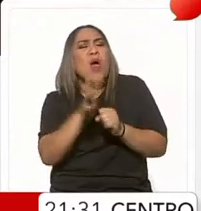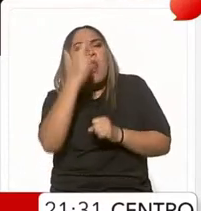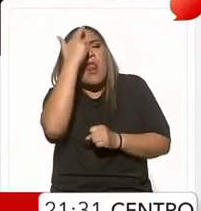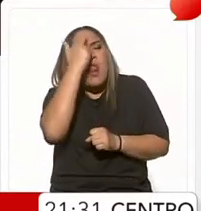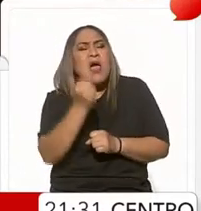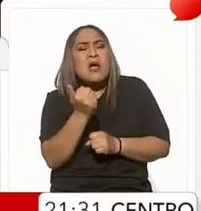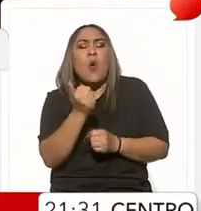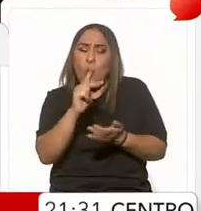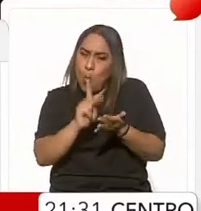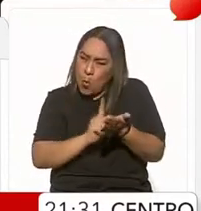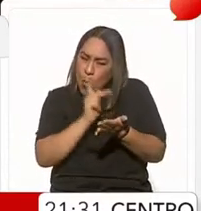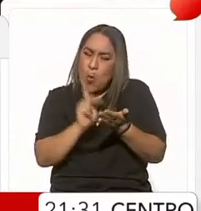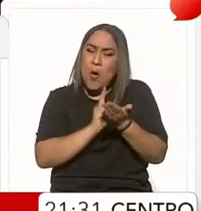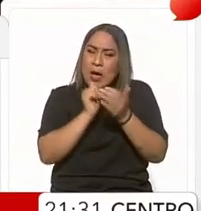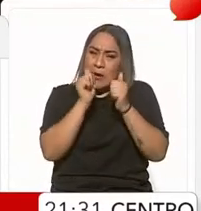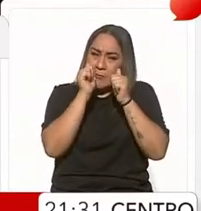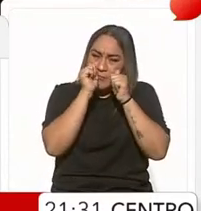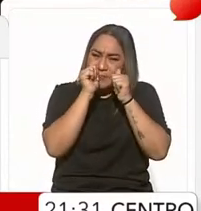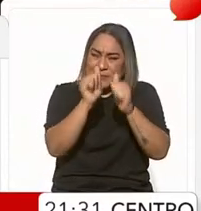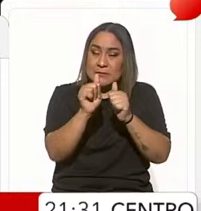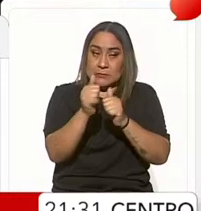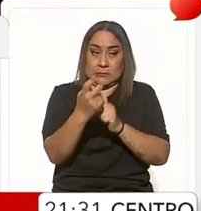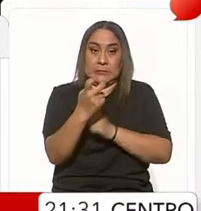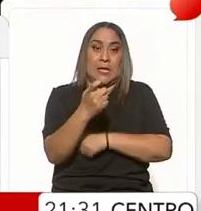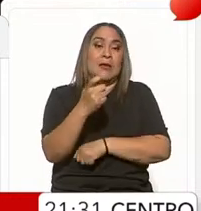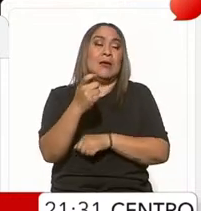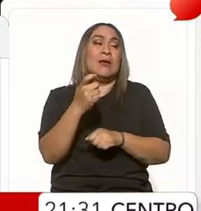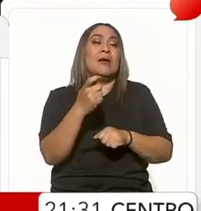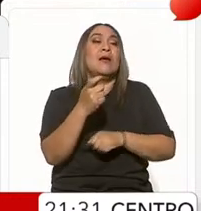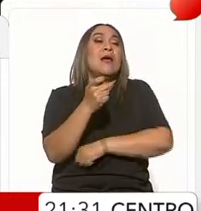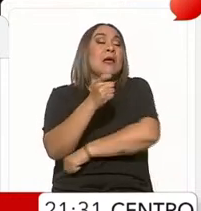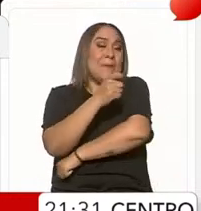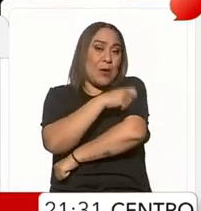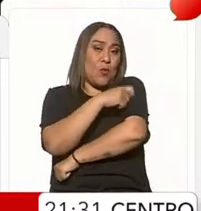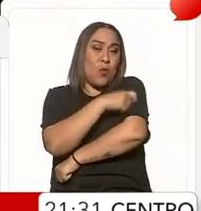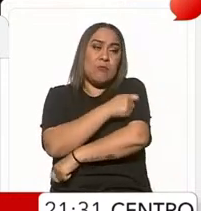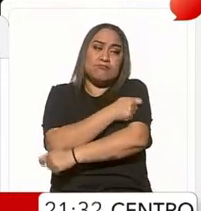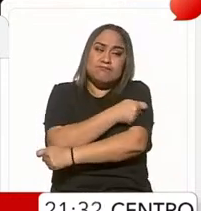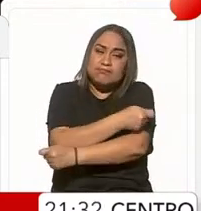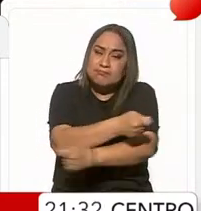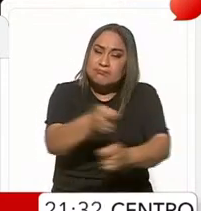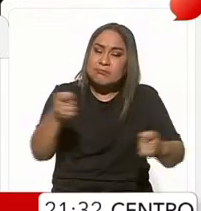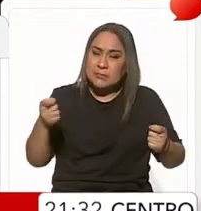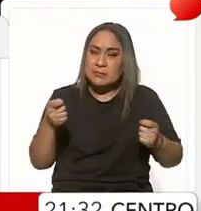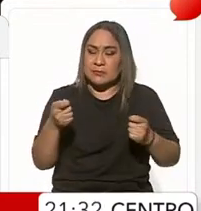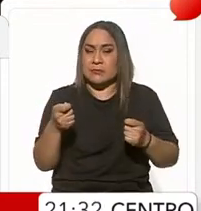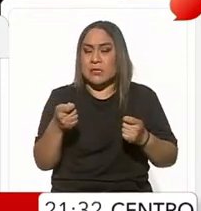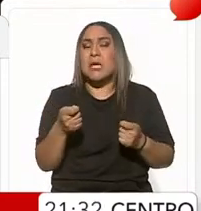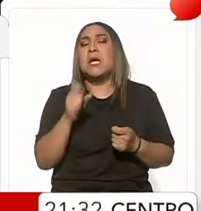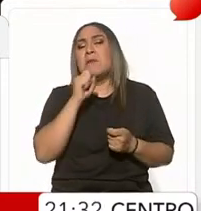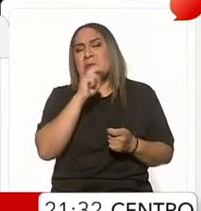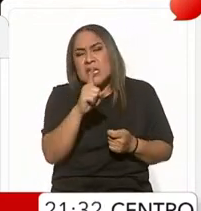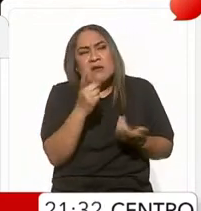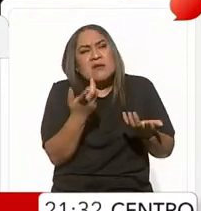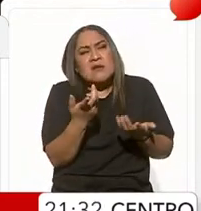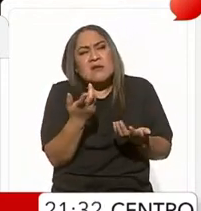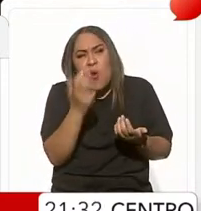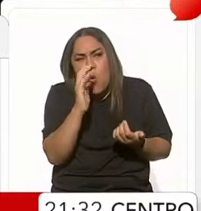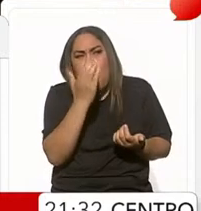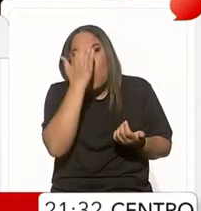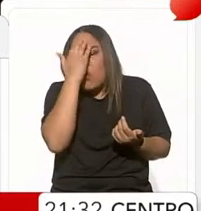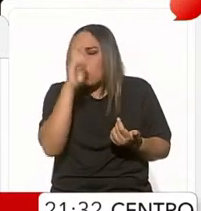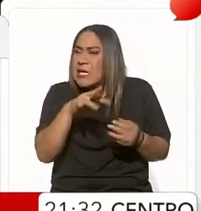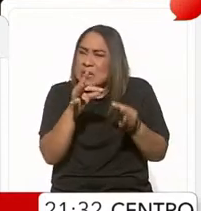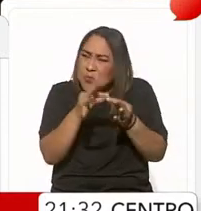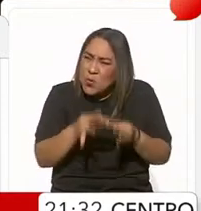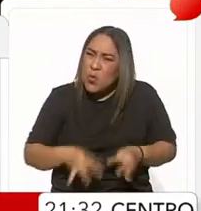recuperación que se da con esta jornada de vacunación y de conocer también por qué la importancia